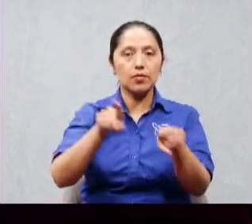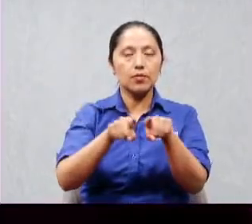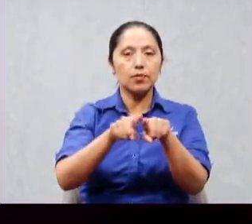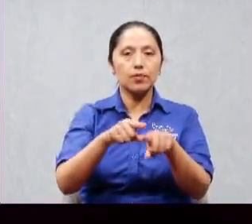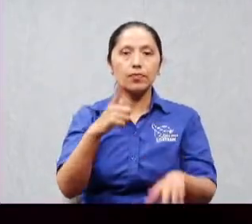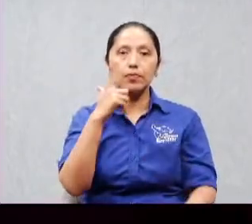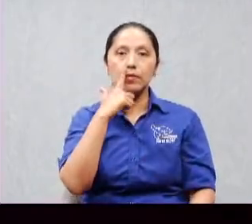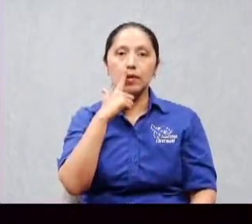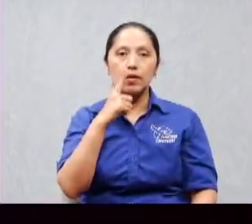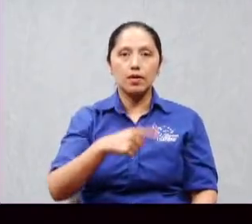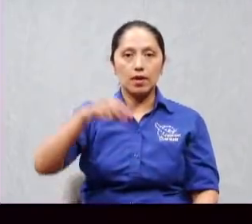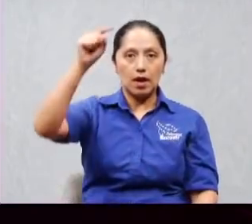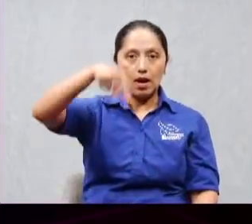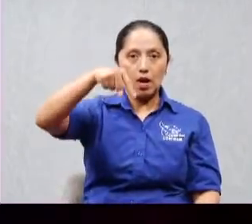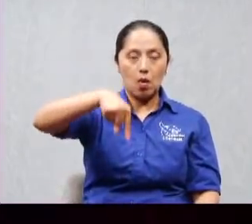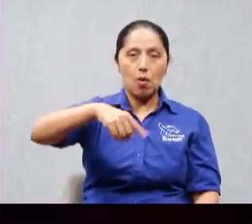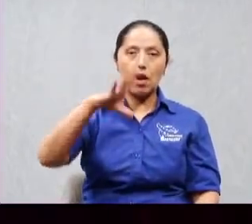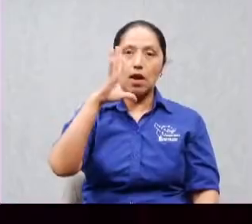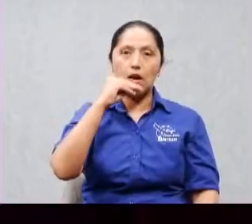jefes derribados.